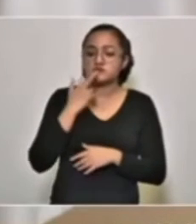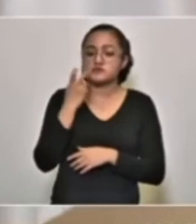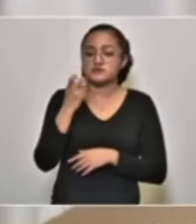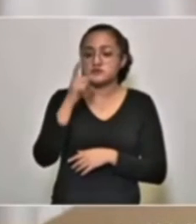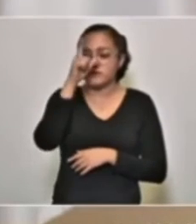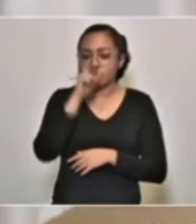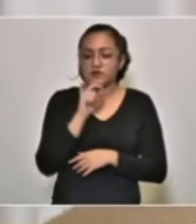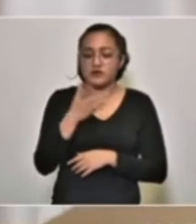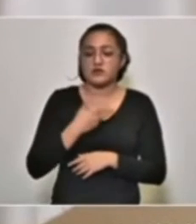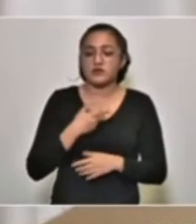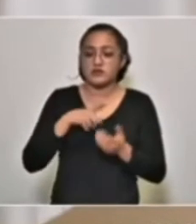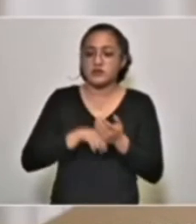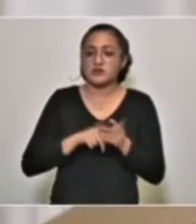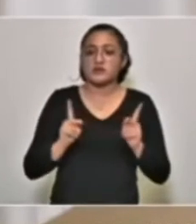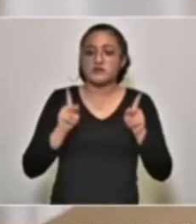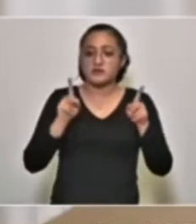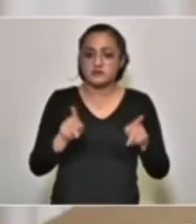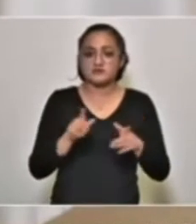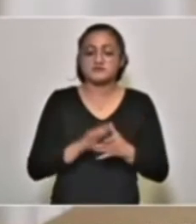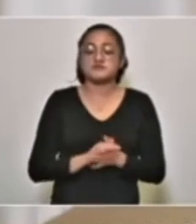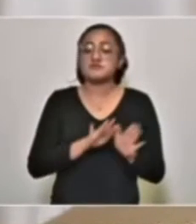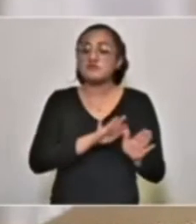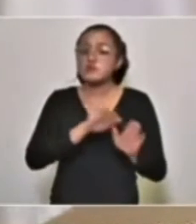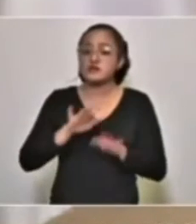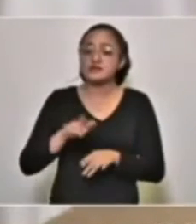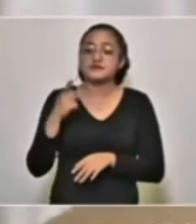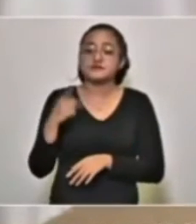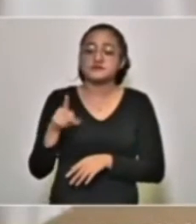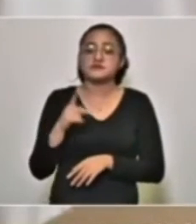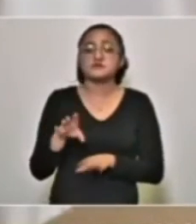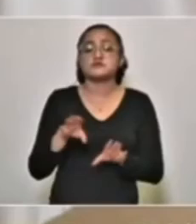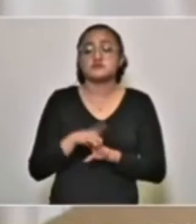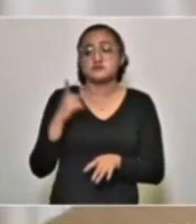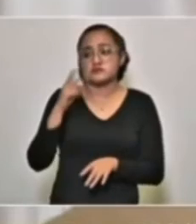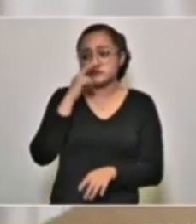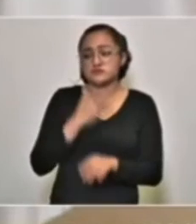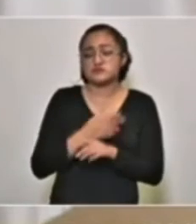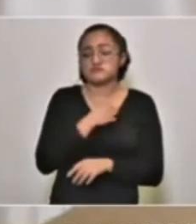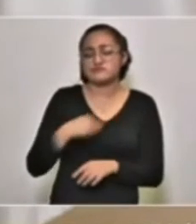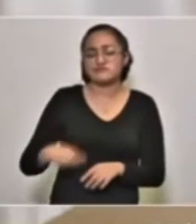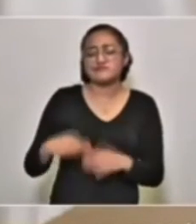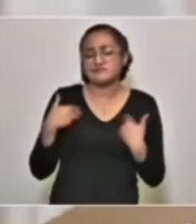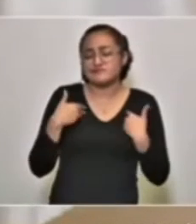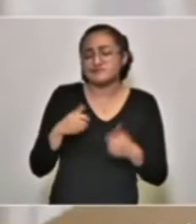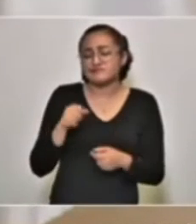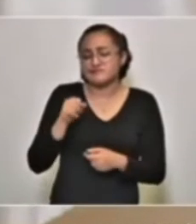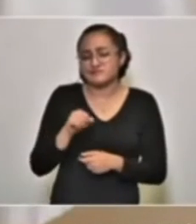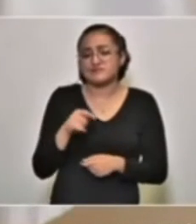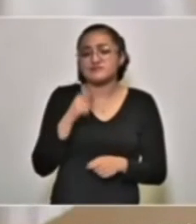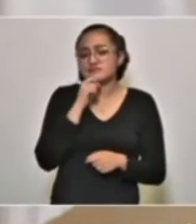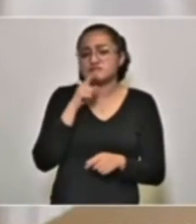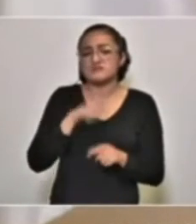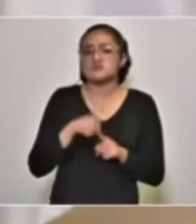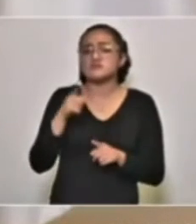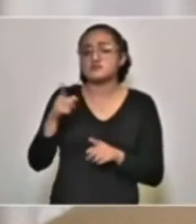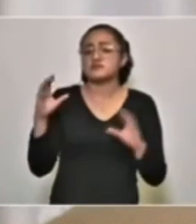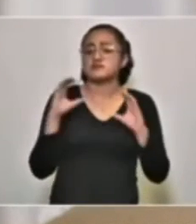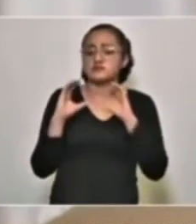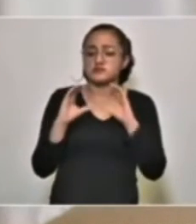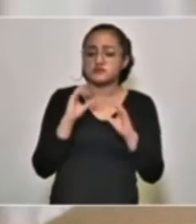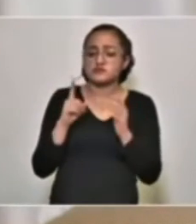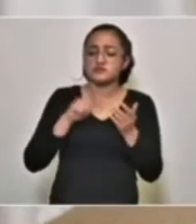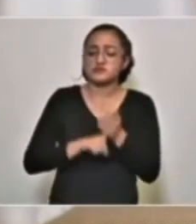la falla estructural. Más allá que es una vía municipal, también lo instruyo a que tenga comunicación